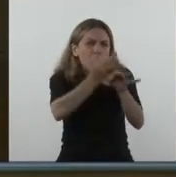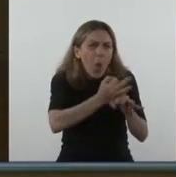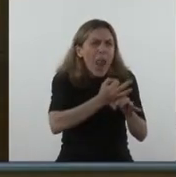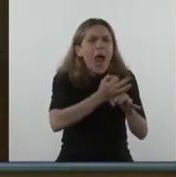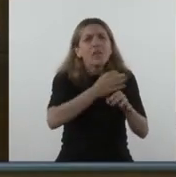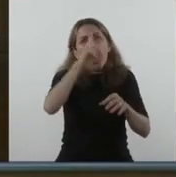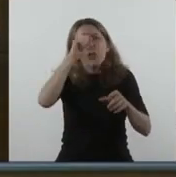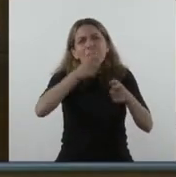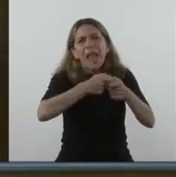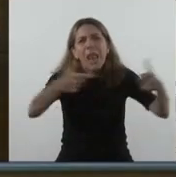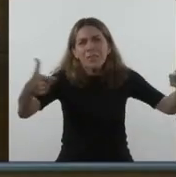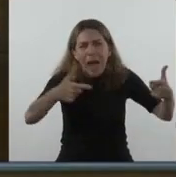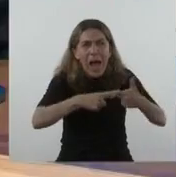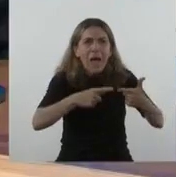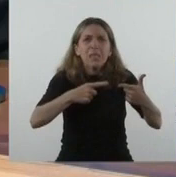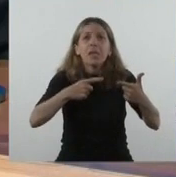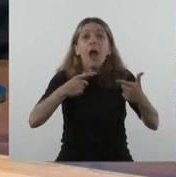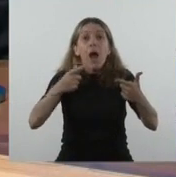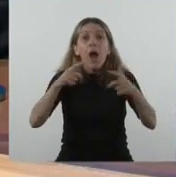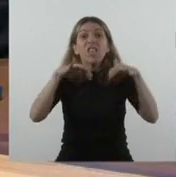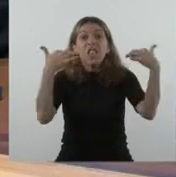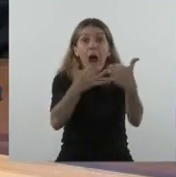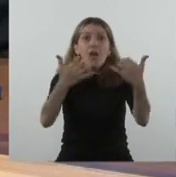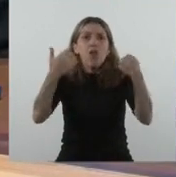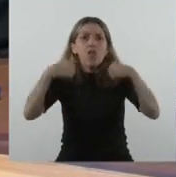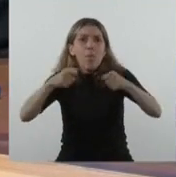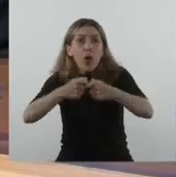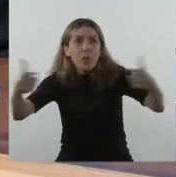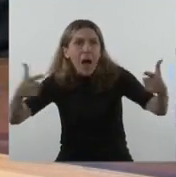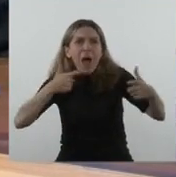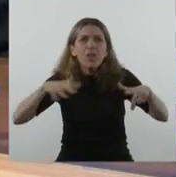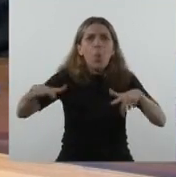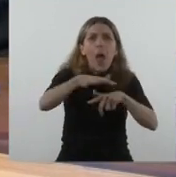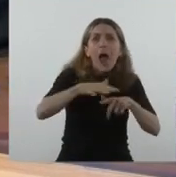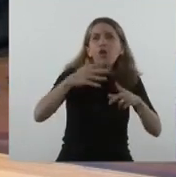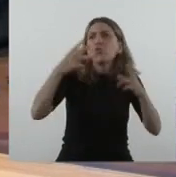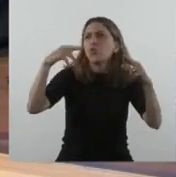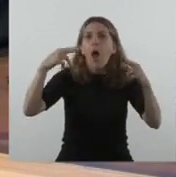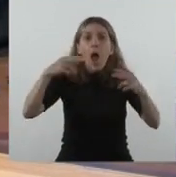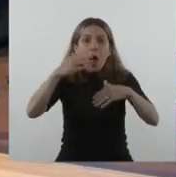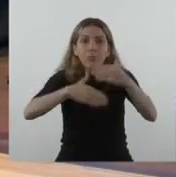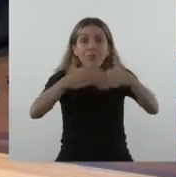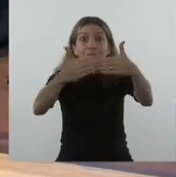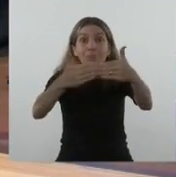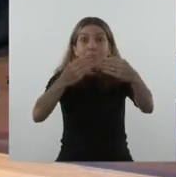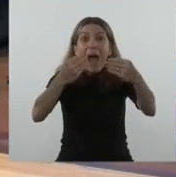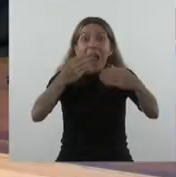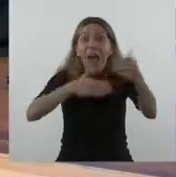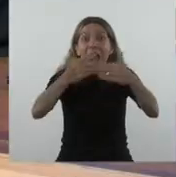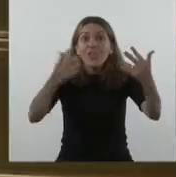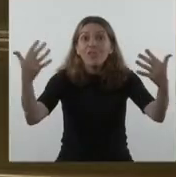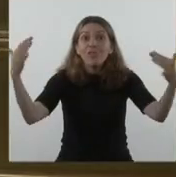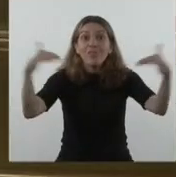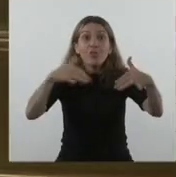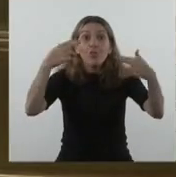hospitales, más deportes, apoyos a los clubes de barrios, más turismo, lo que estamos haciendo es